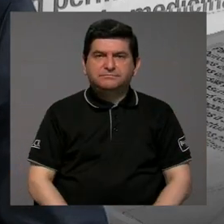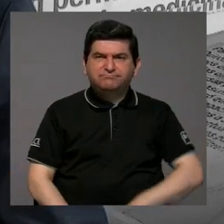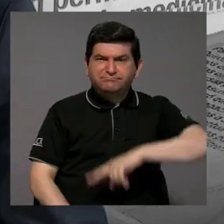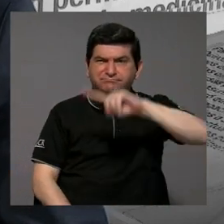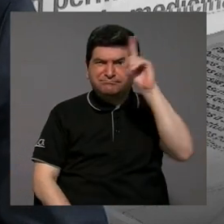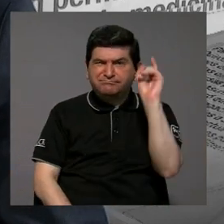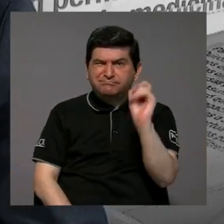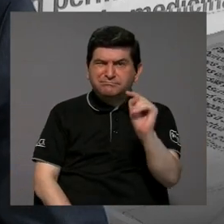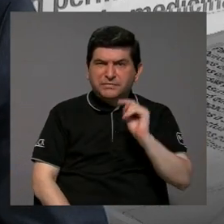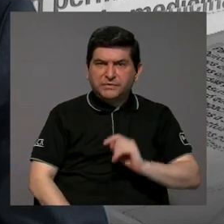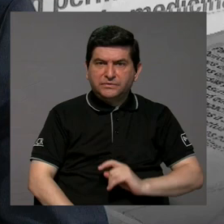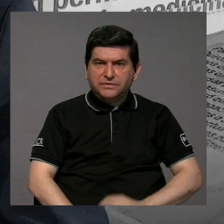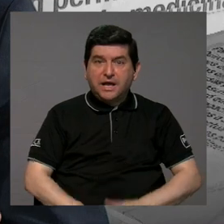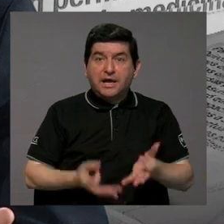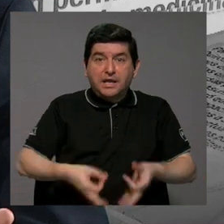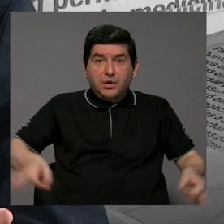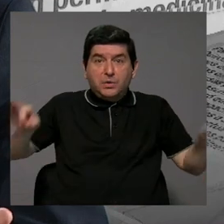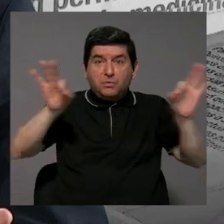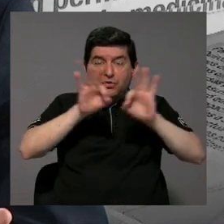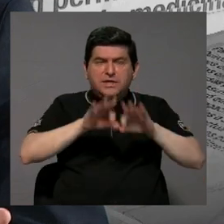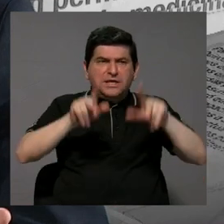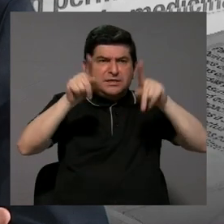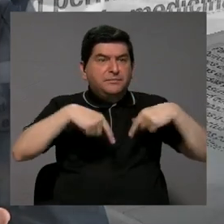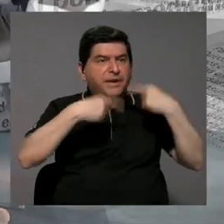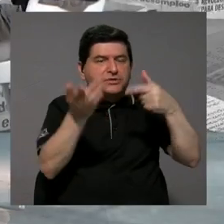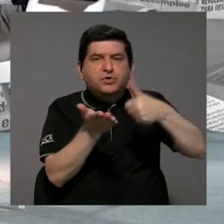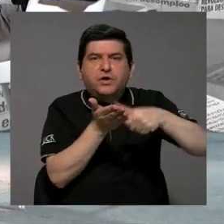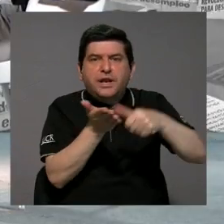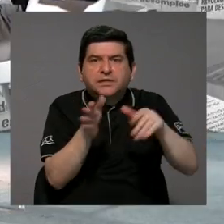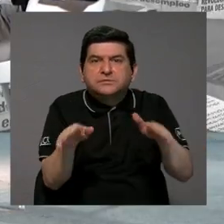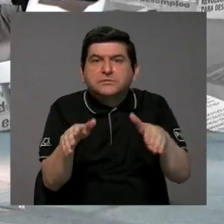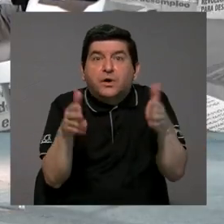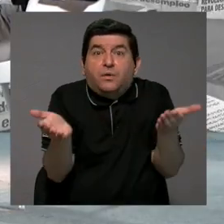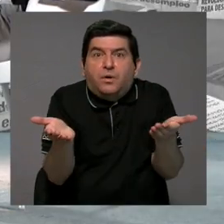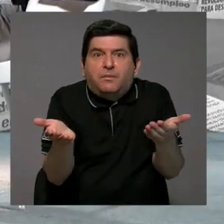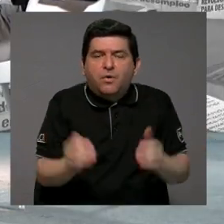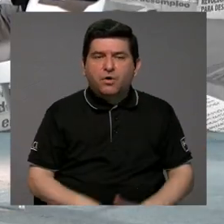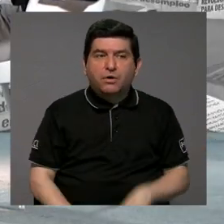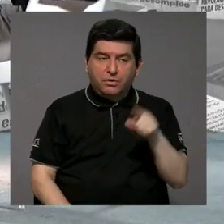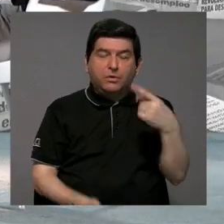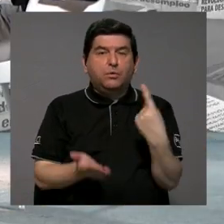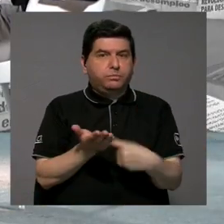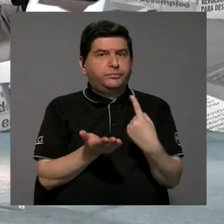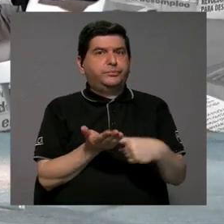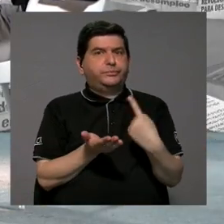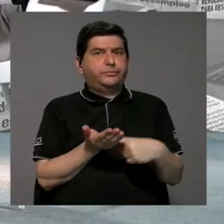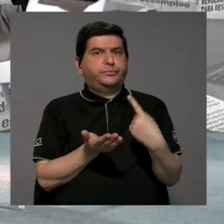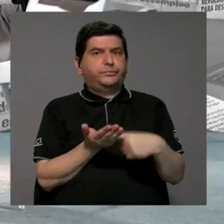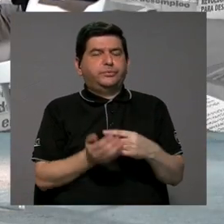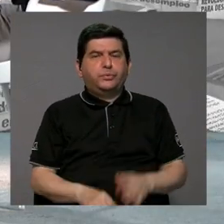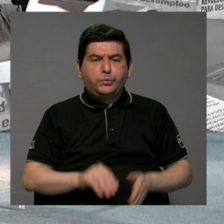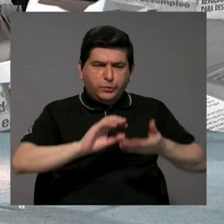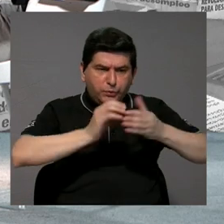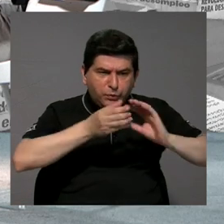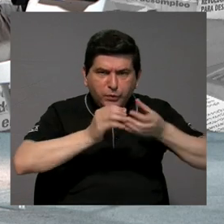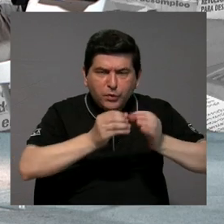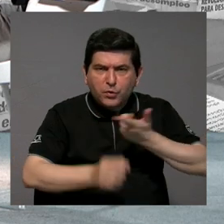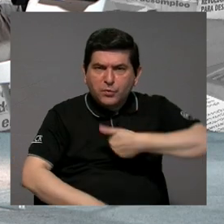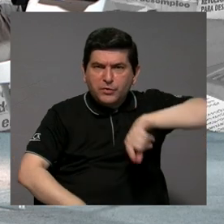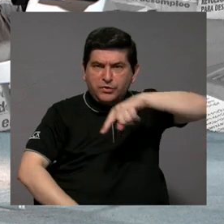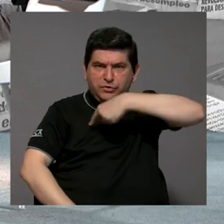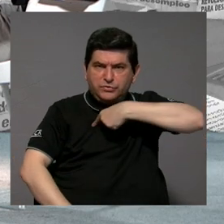gran pregunta es, ¿cómo llega la gente a votar? Y esa es la gran discusión. Los datos que hemos